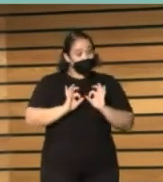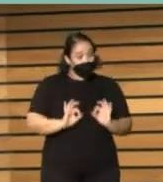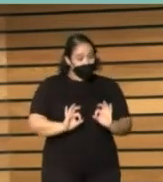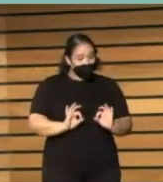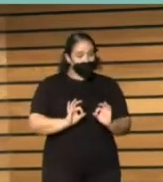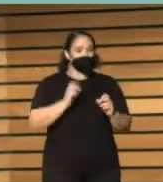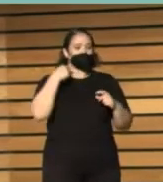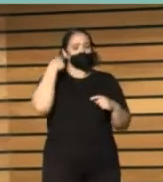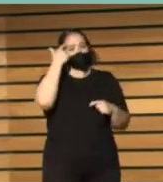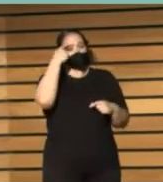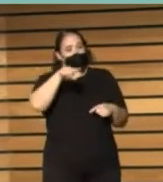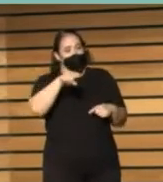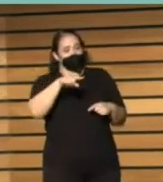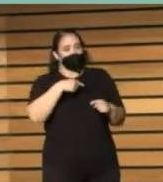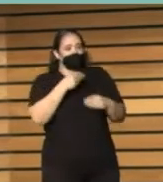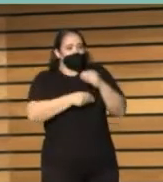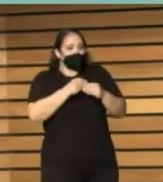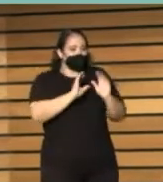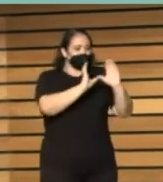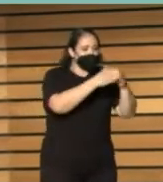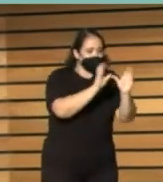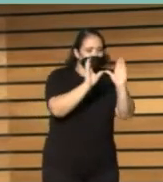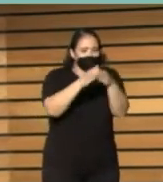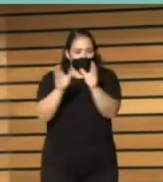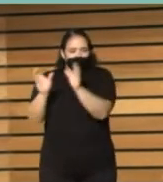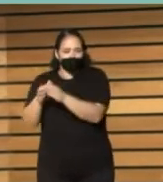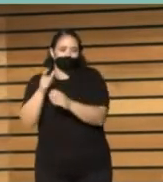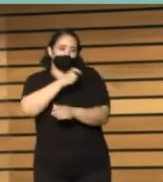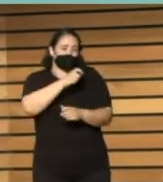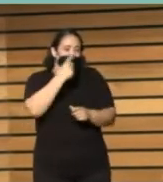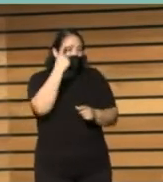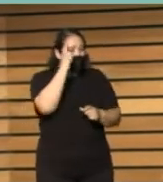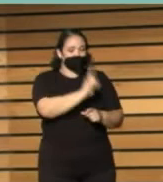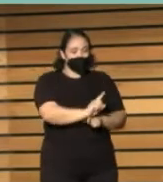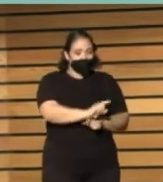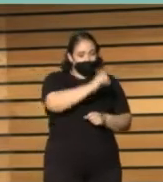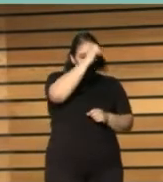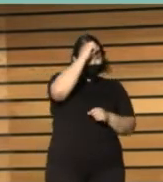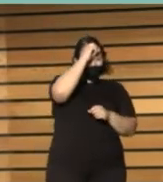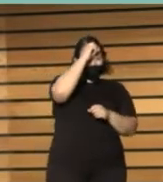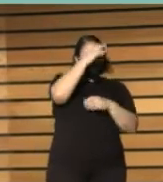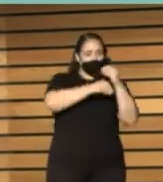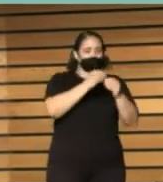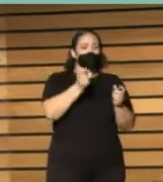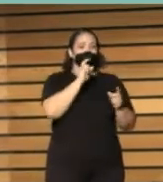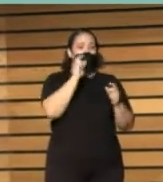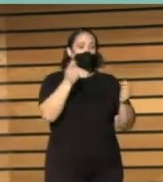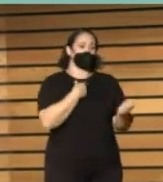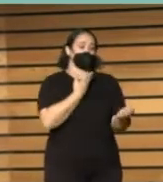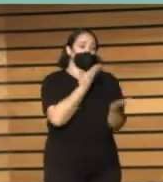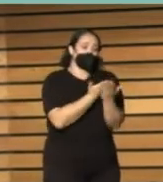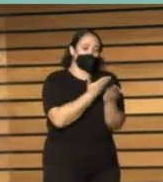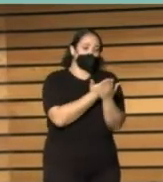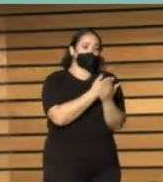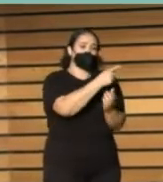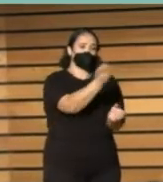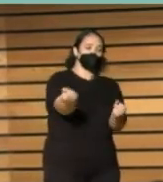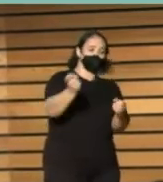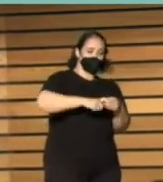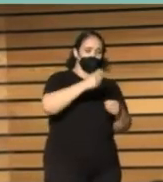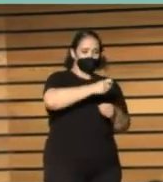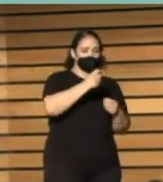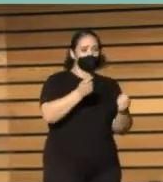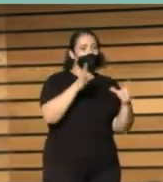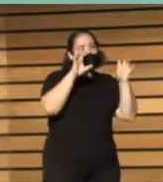medir exactamente qué estamos haciendo por los colectivos vulnerables. Necesitamos medirlo y ya hay una propuesta en el grupo de trabajo para que se incluya eso también